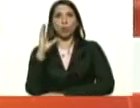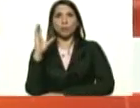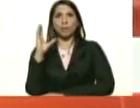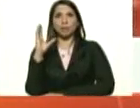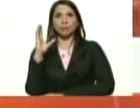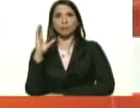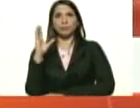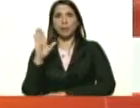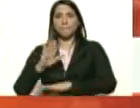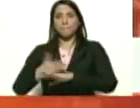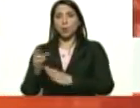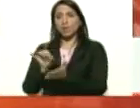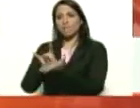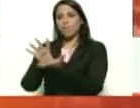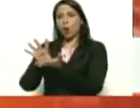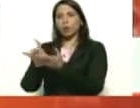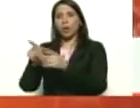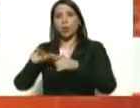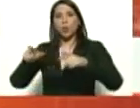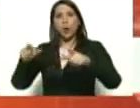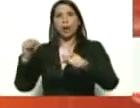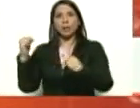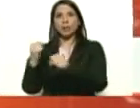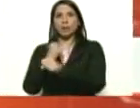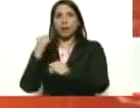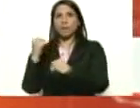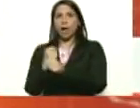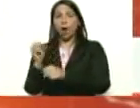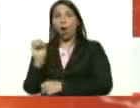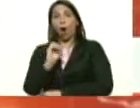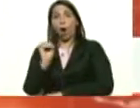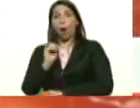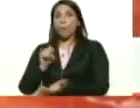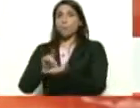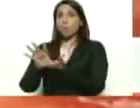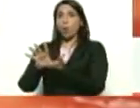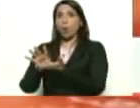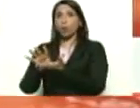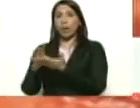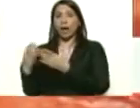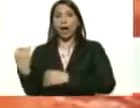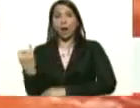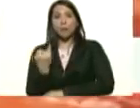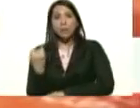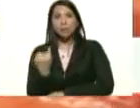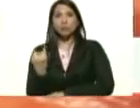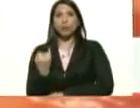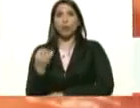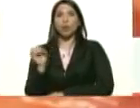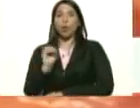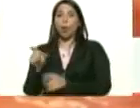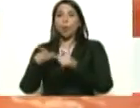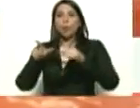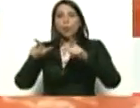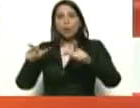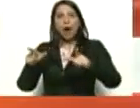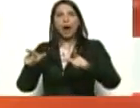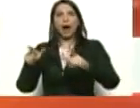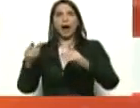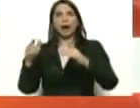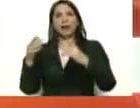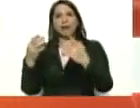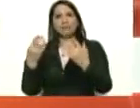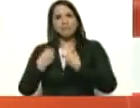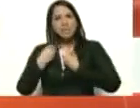porque los botan de sus lugares de trabajo, los botan de sus habitaciones, de sus lugares de residencia,